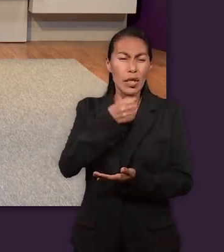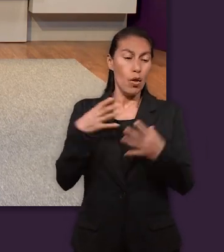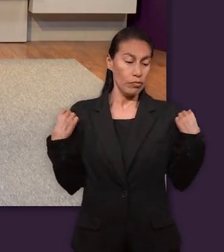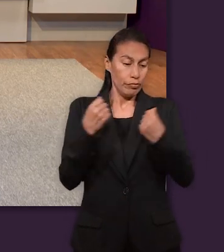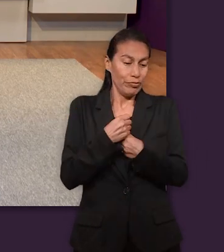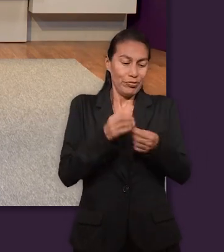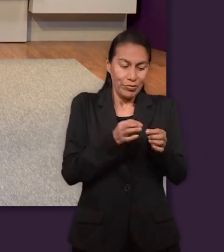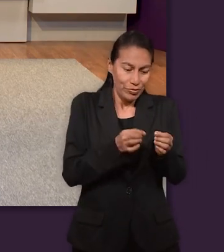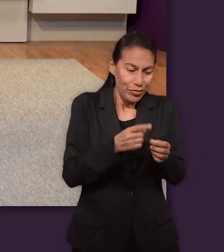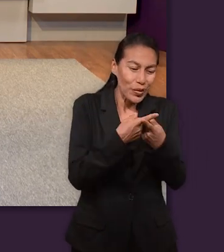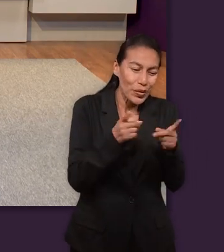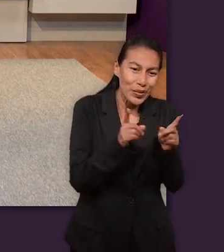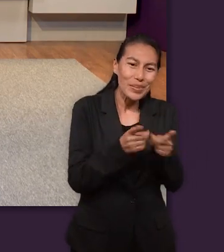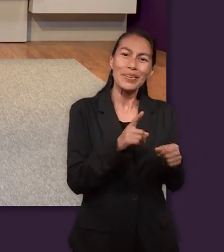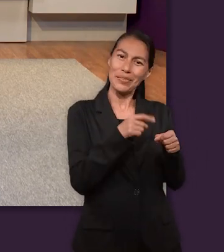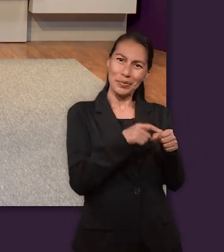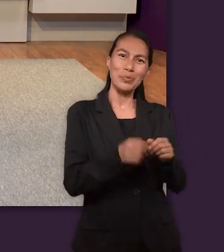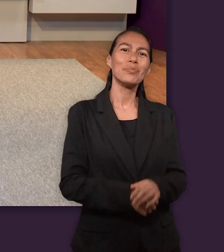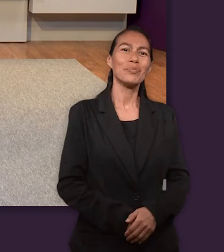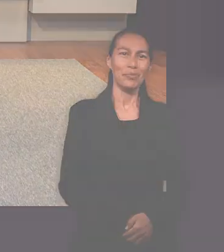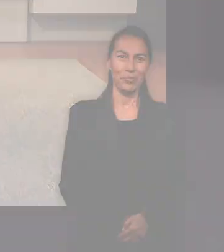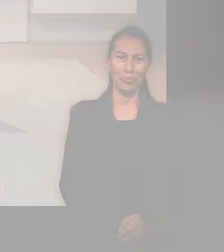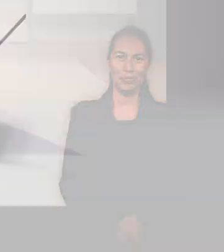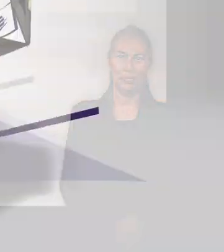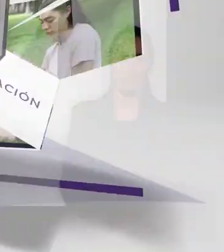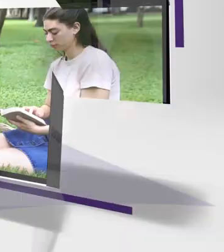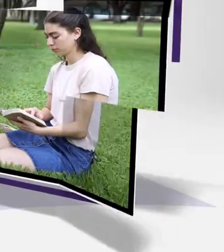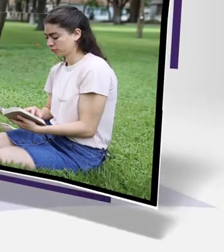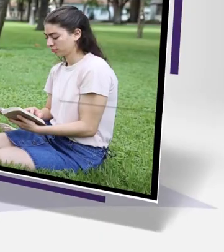hizo una túnica de diversos colores.